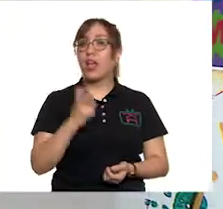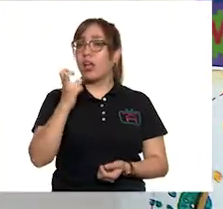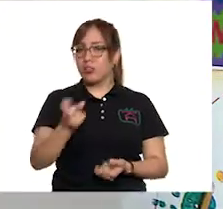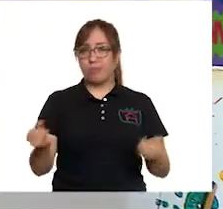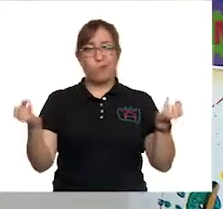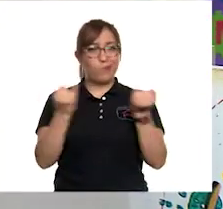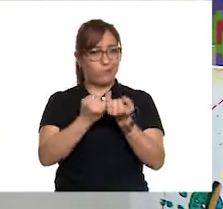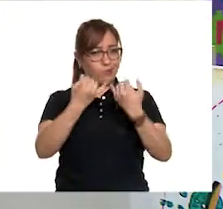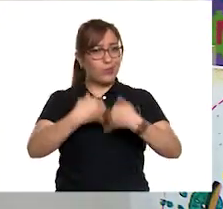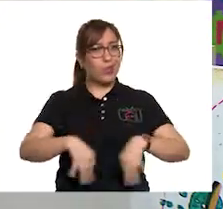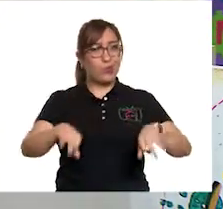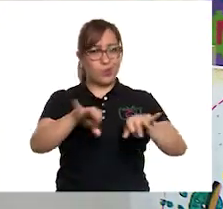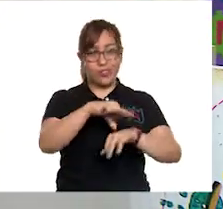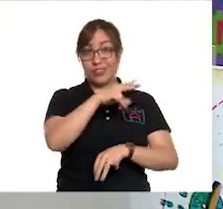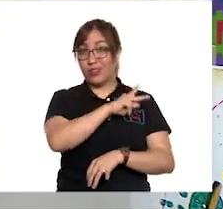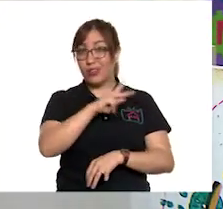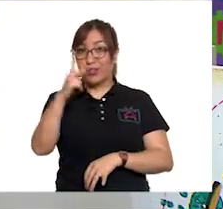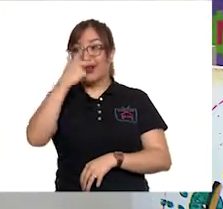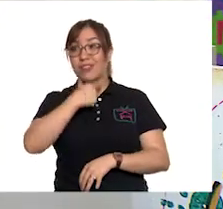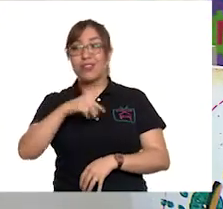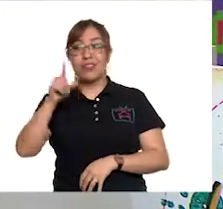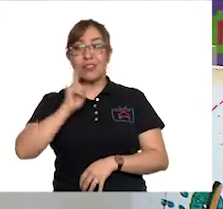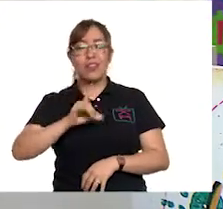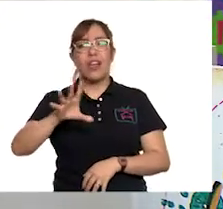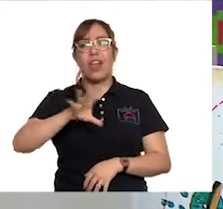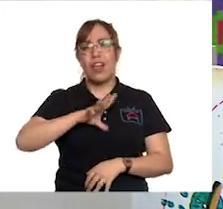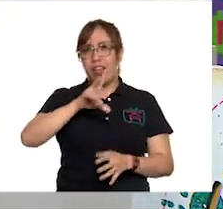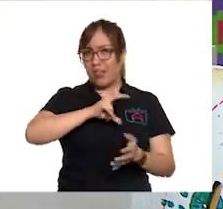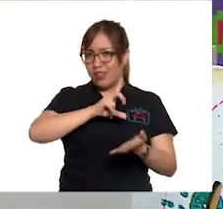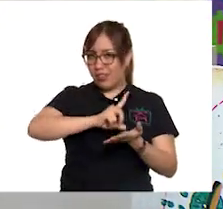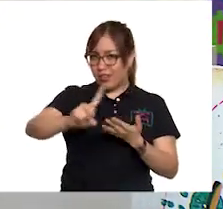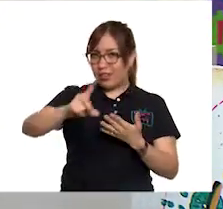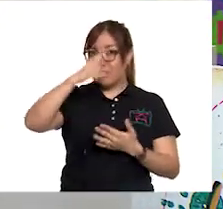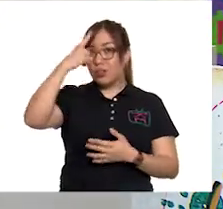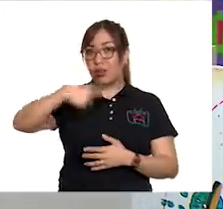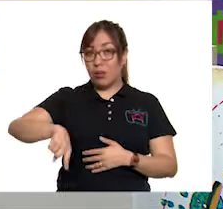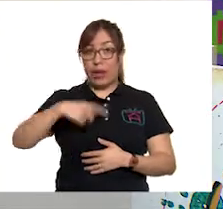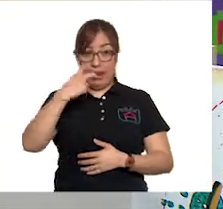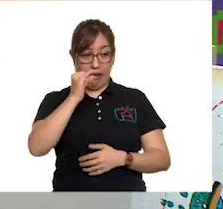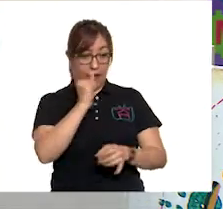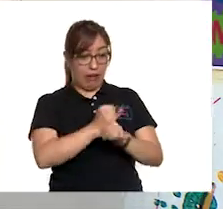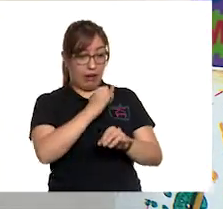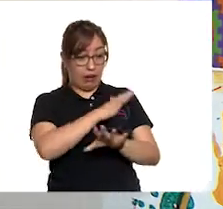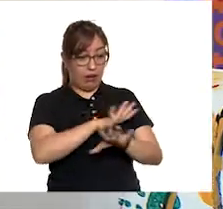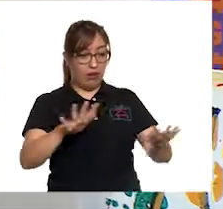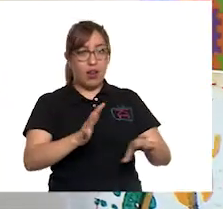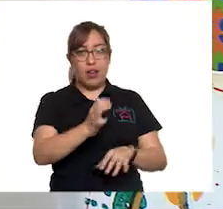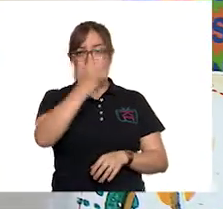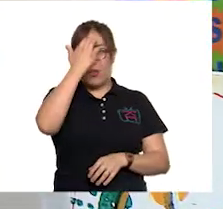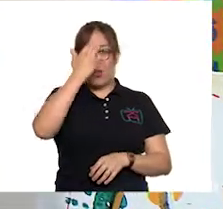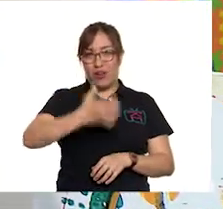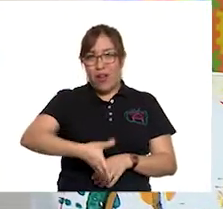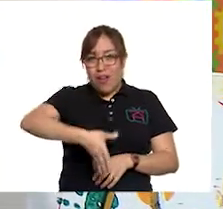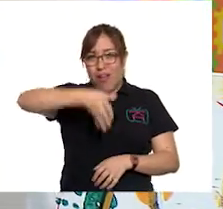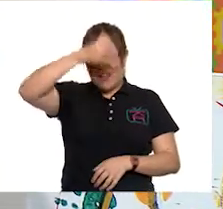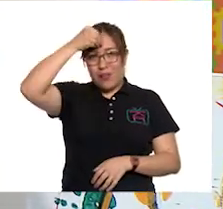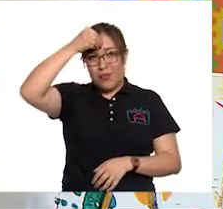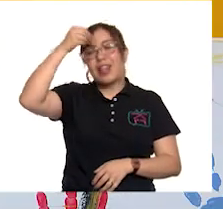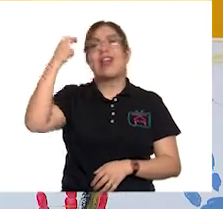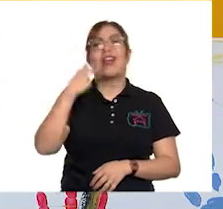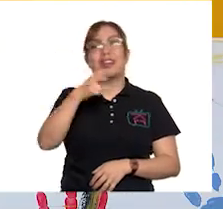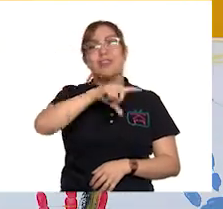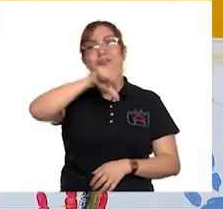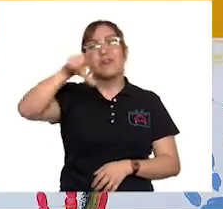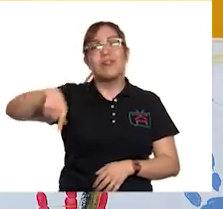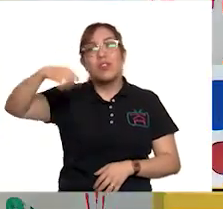importante. Todas y todos tenemos derecho a conocer esa información. Así podemos opinar y decidir mejor. ¡Cierto! Muy